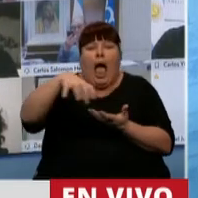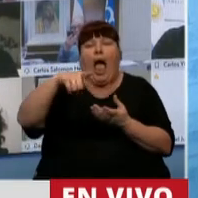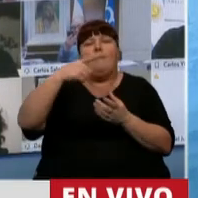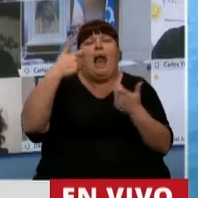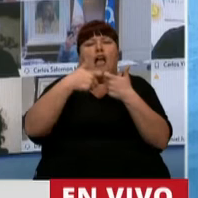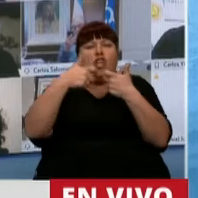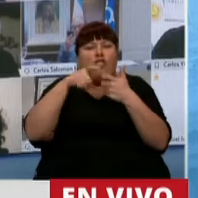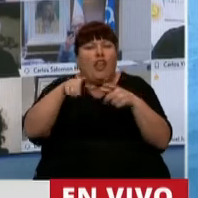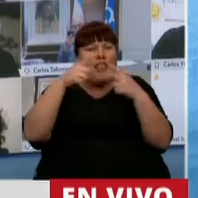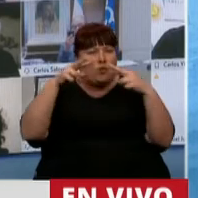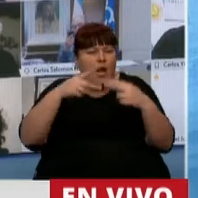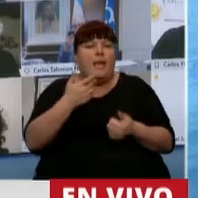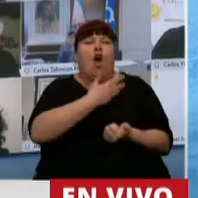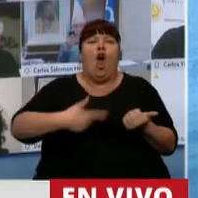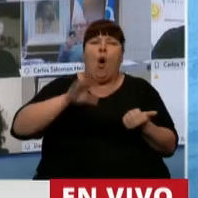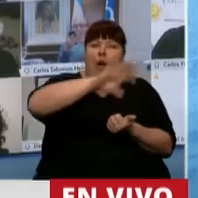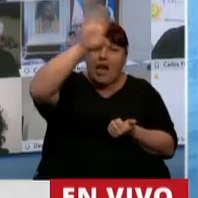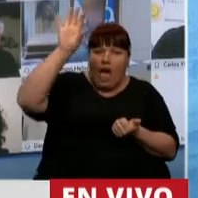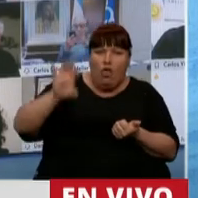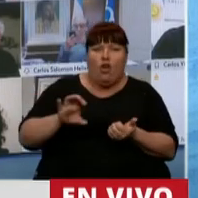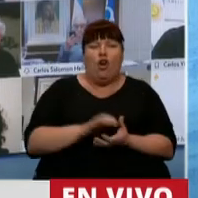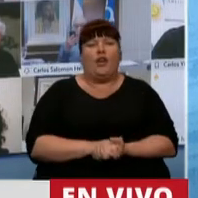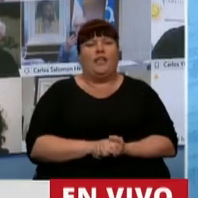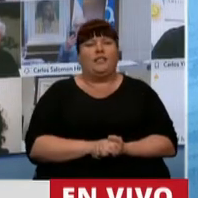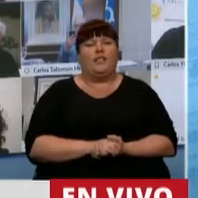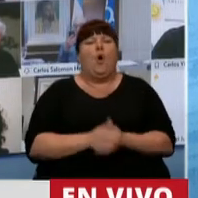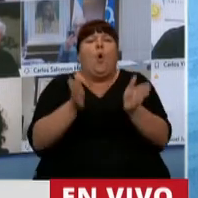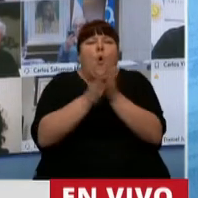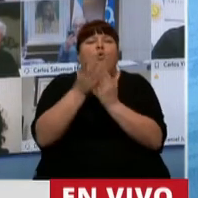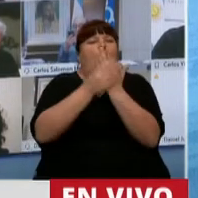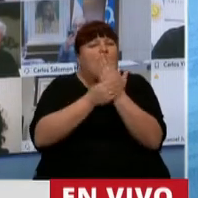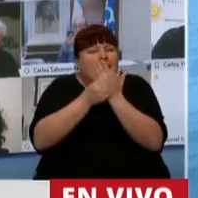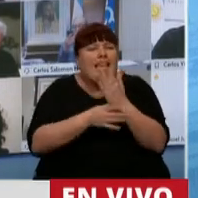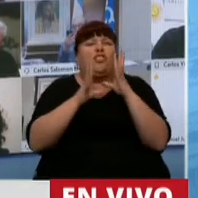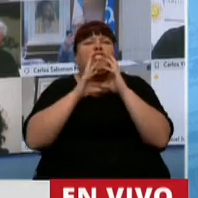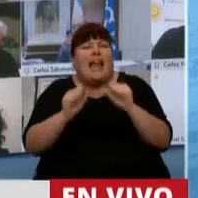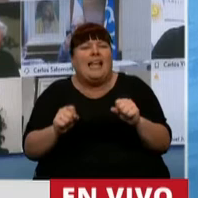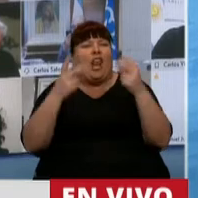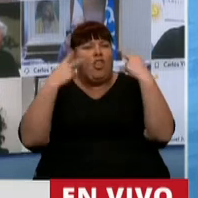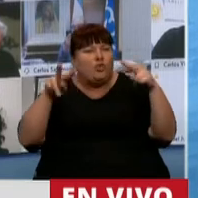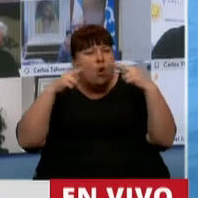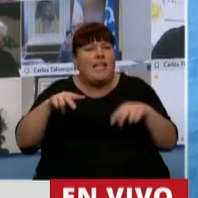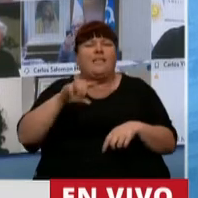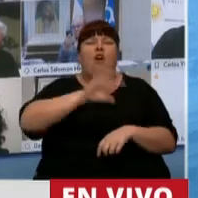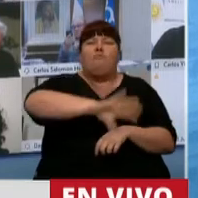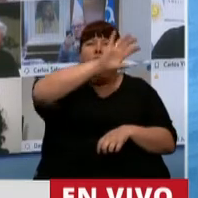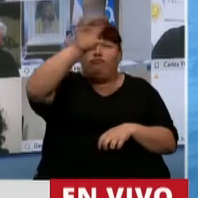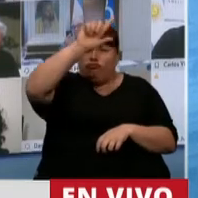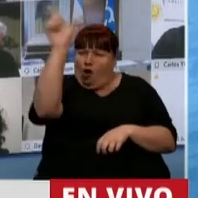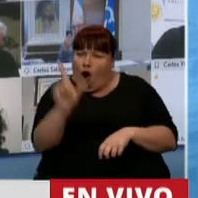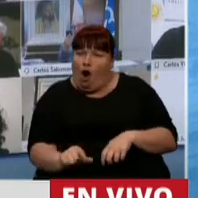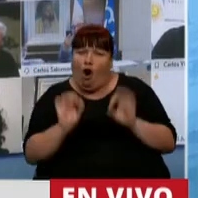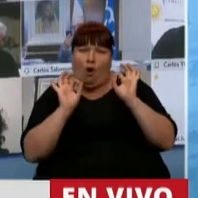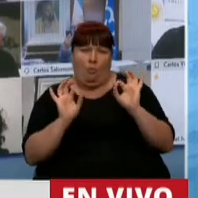asociaciones, con los gobernadores, con los ministros y secretarios de turismo de todas las provincias.